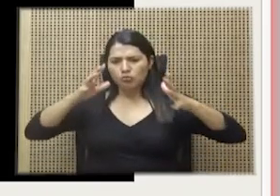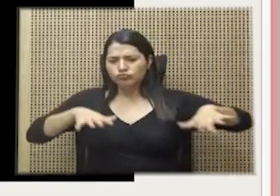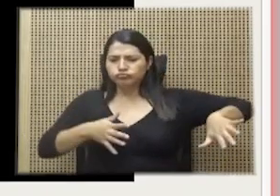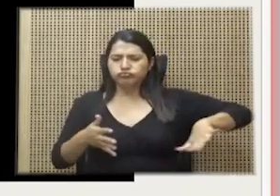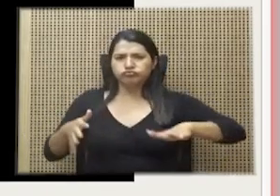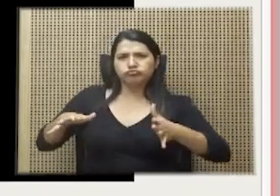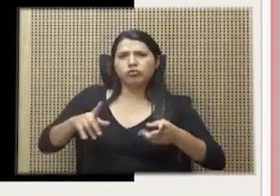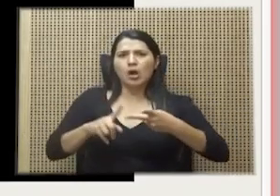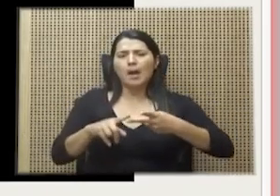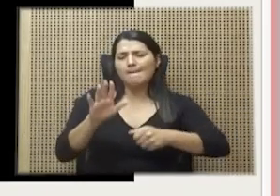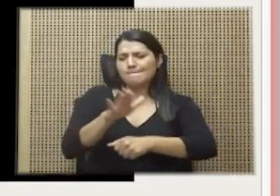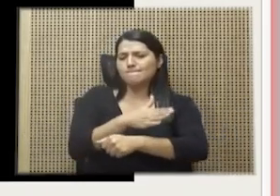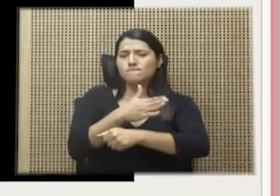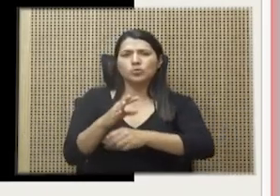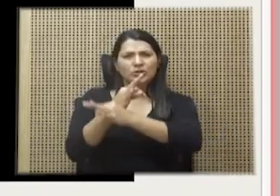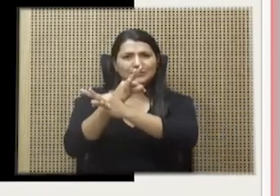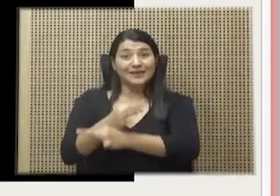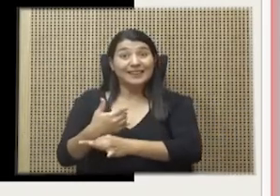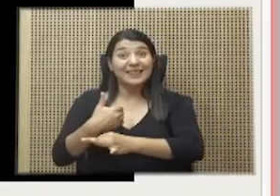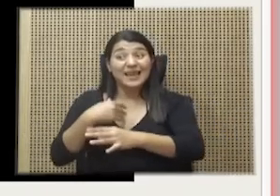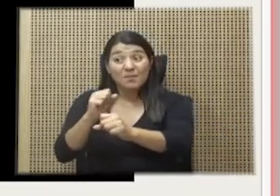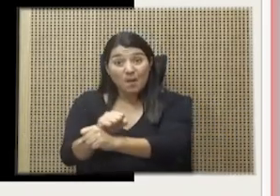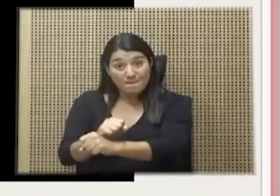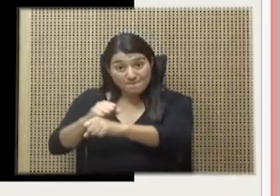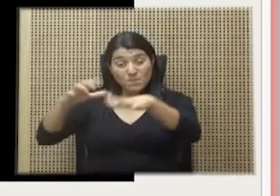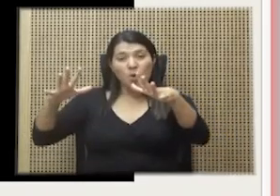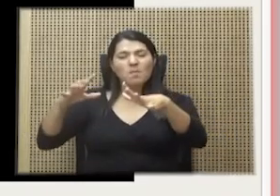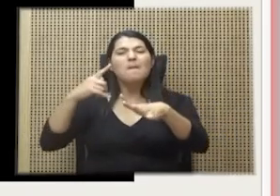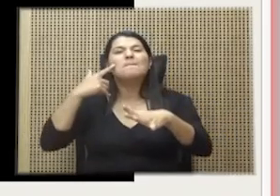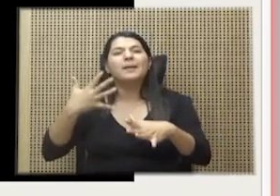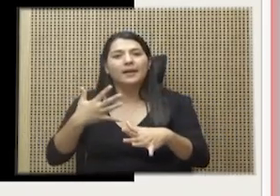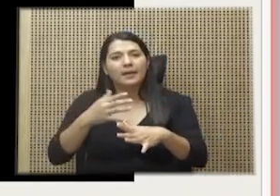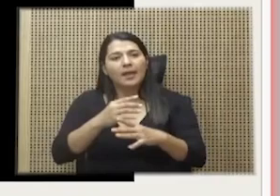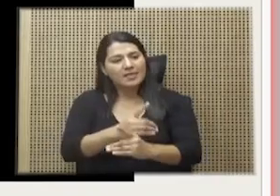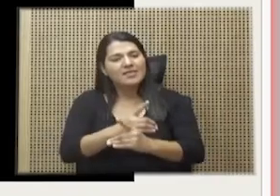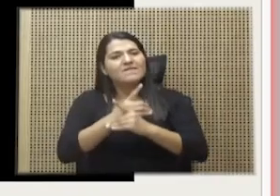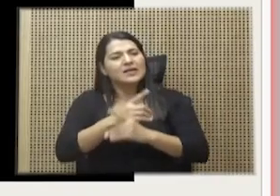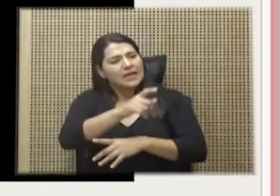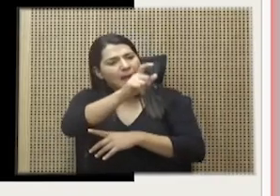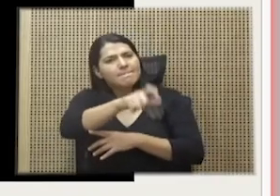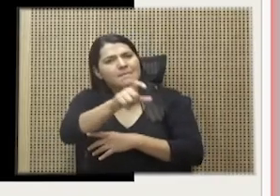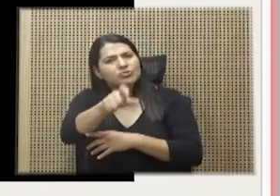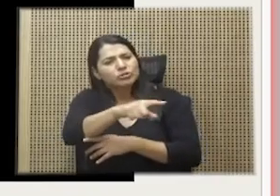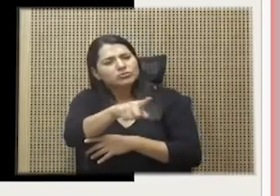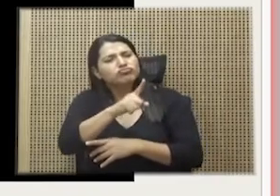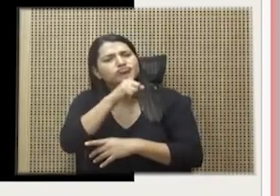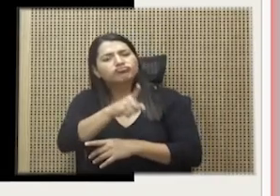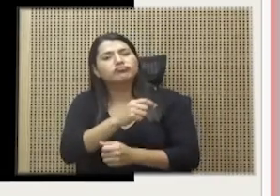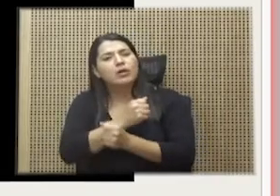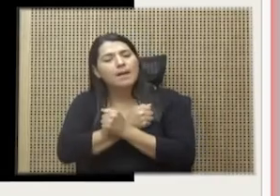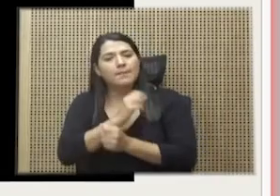bombas preparadas por aquellos compatriotas que verdaderamente aman a Costa Rica.